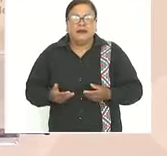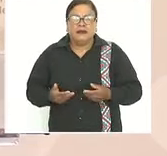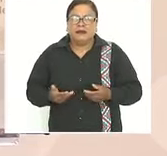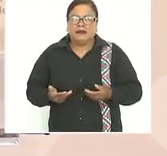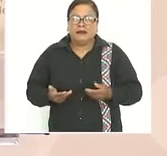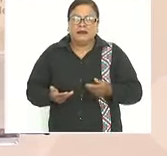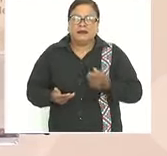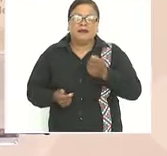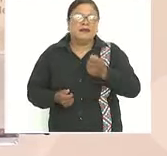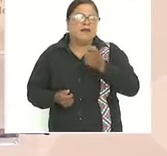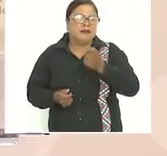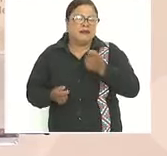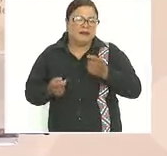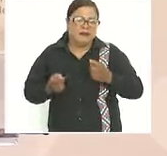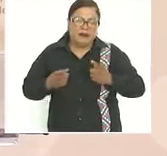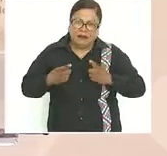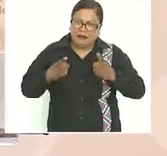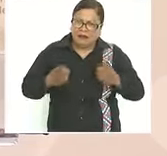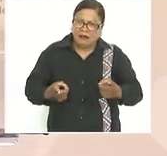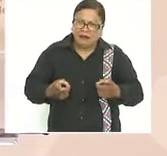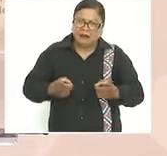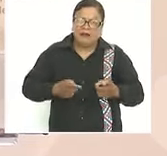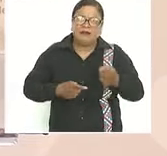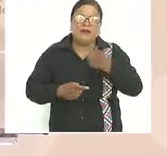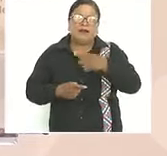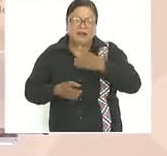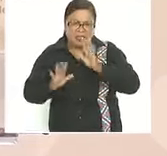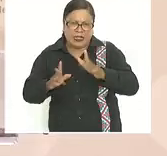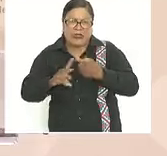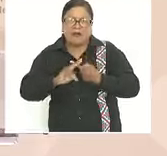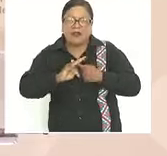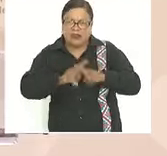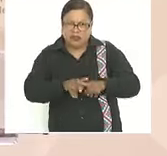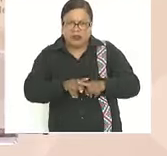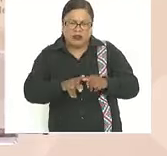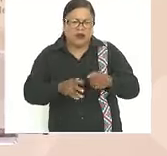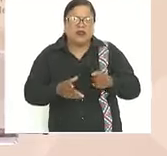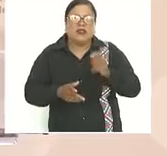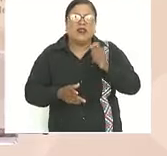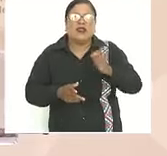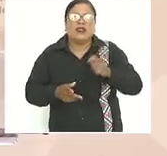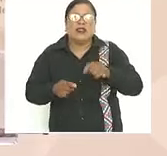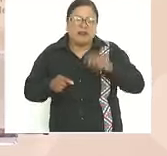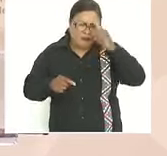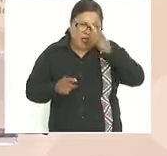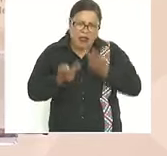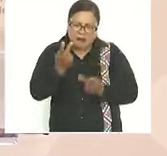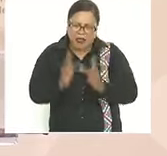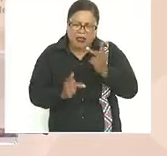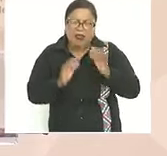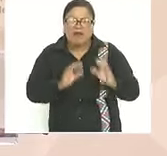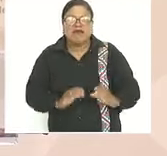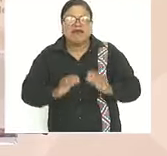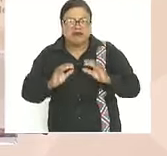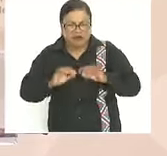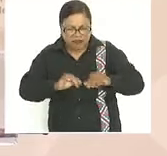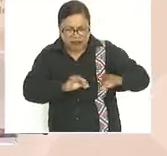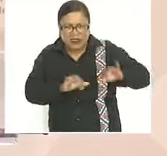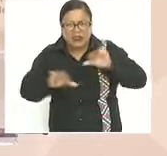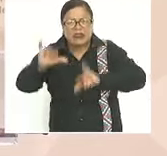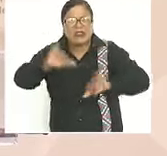como ya comenzó a suceder el fertilizante de manera